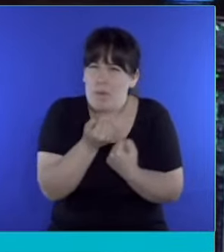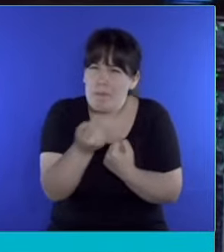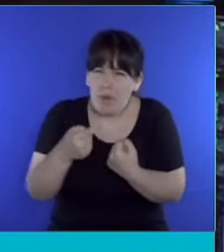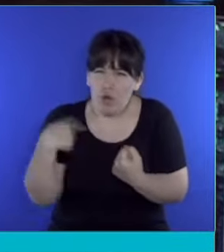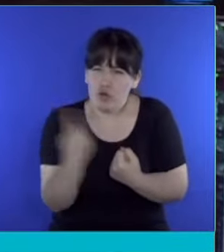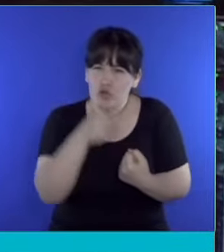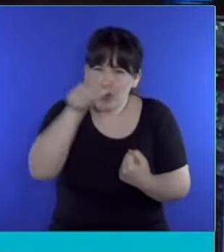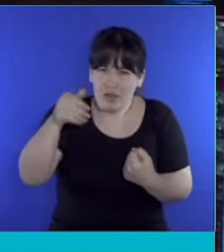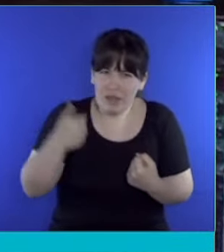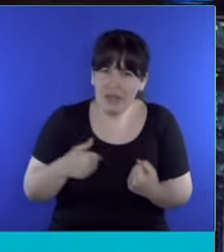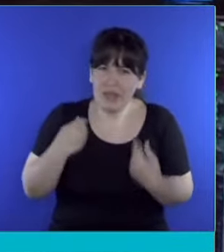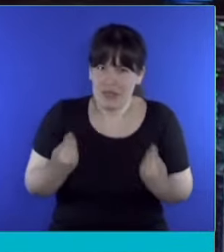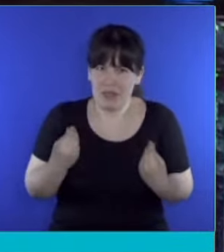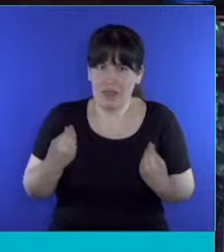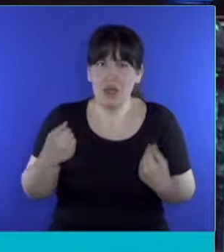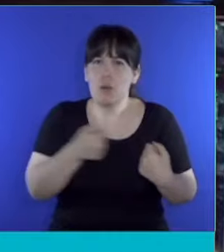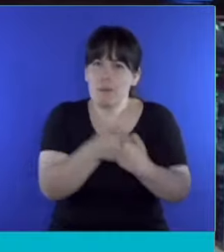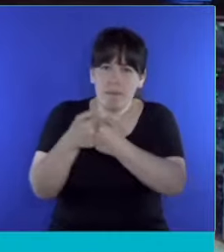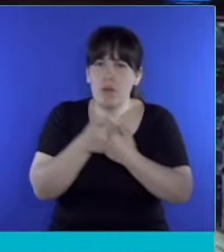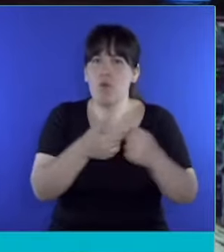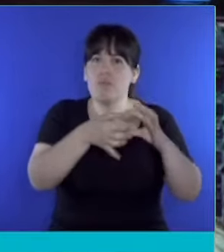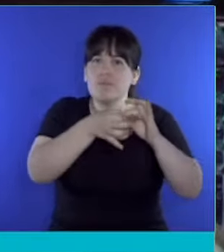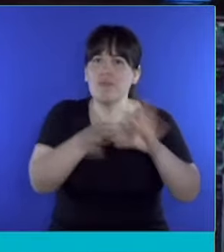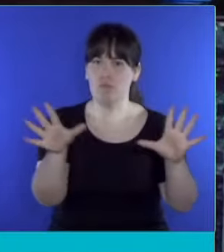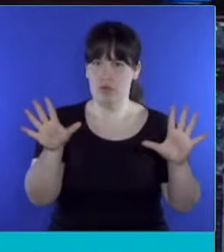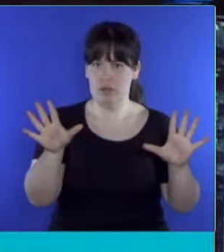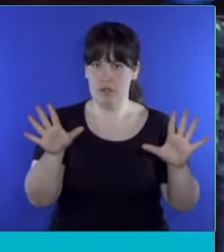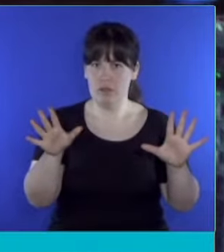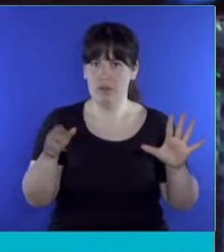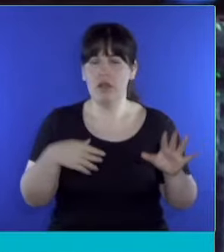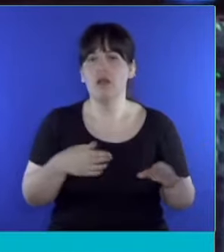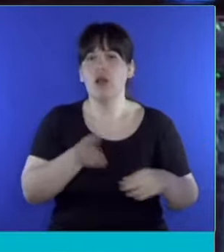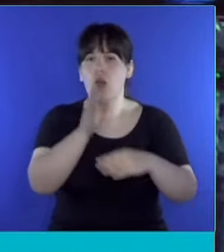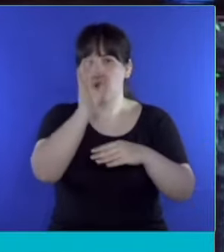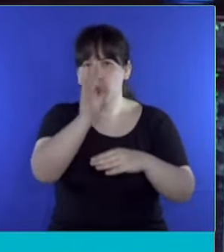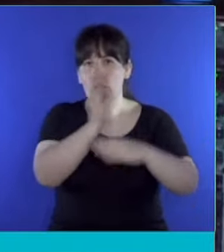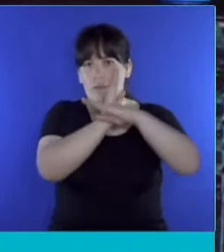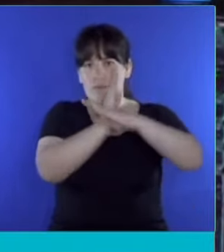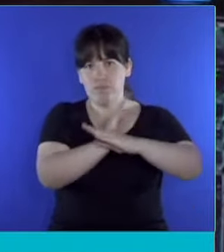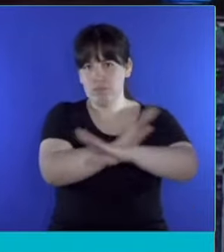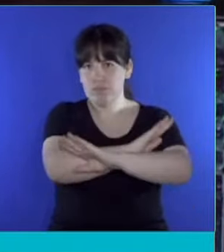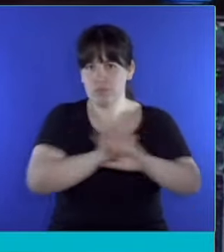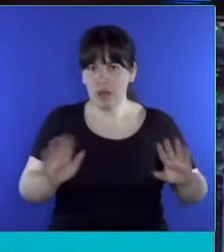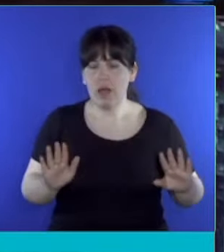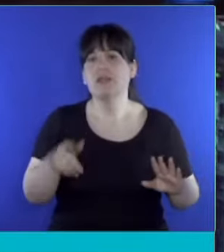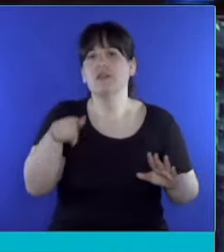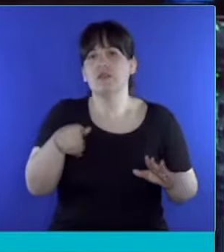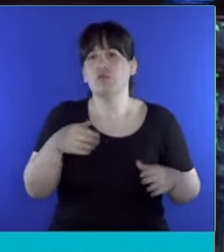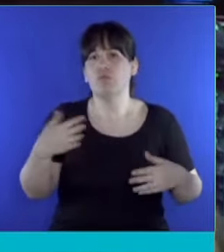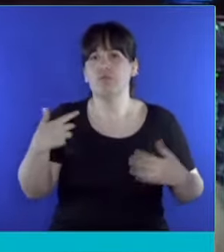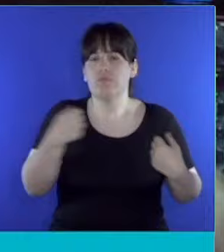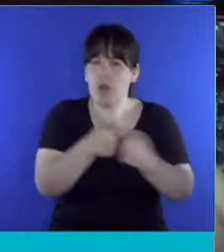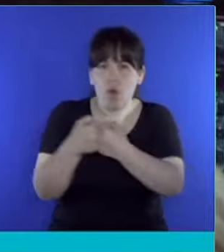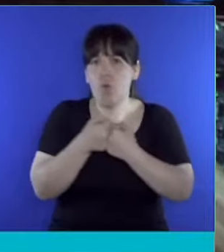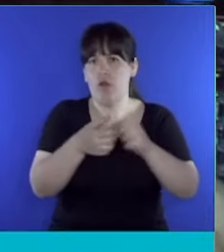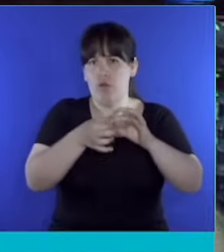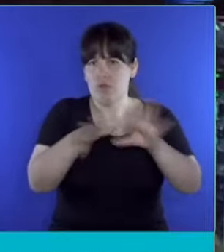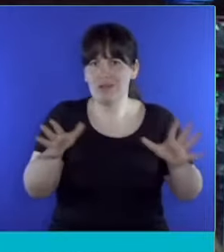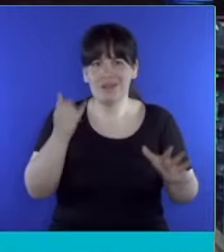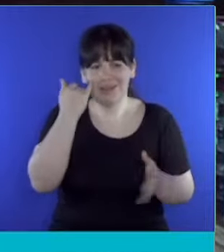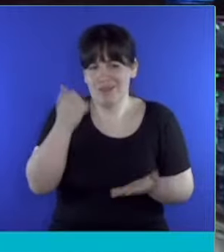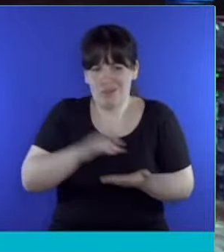los argentinos de los 80 días a la fecha, que es el pacto democrático. El nunca más es un pacto democrático. El nunca más está